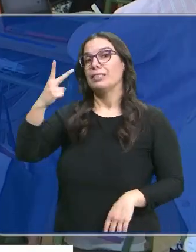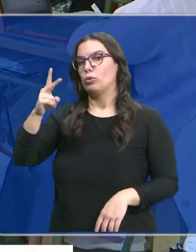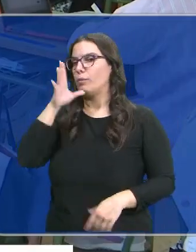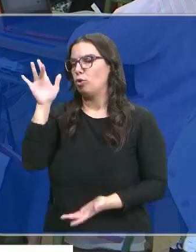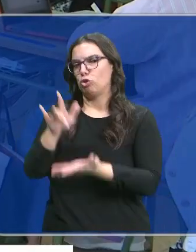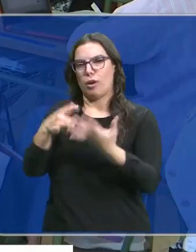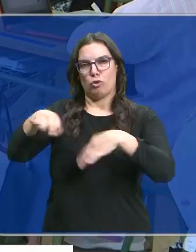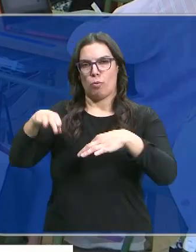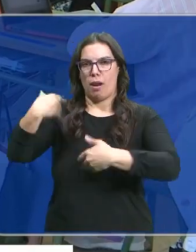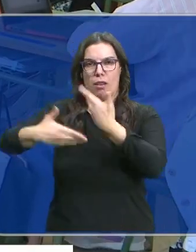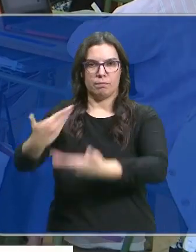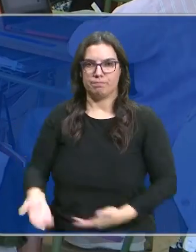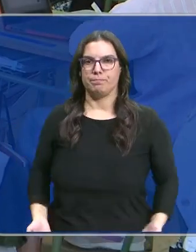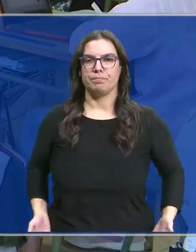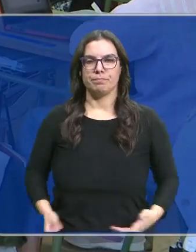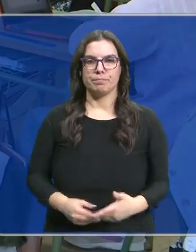ordinario.